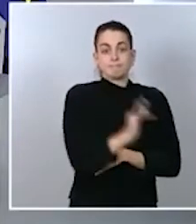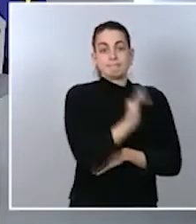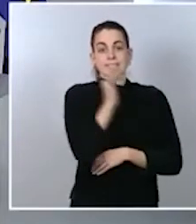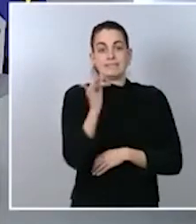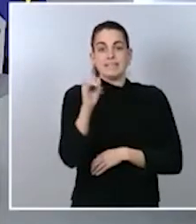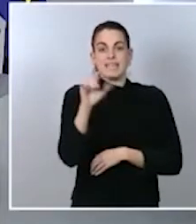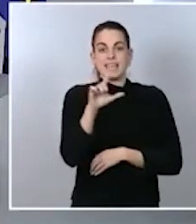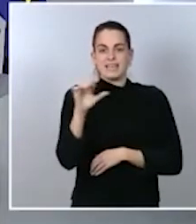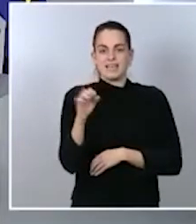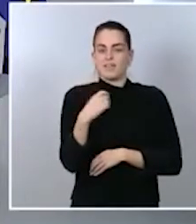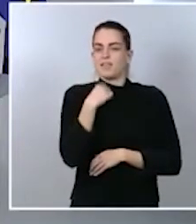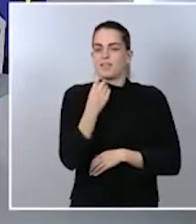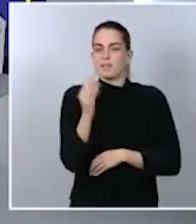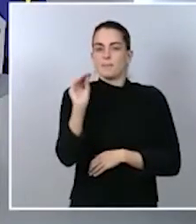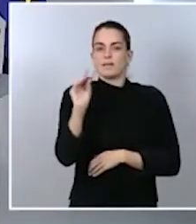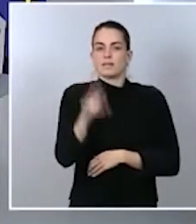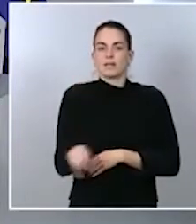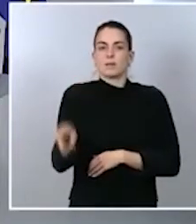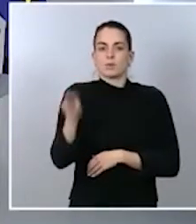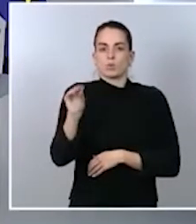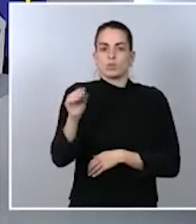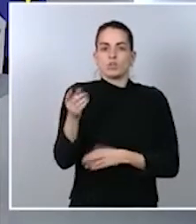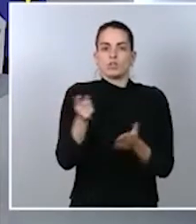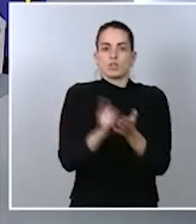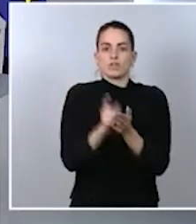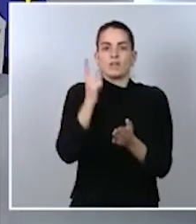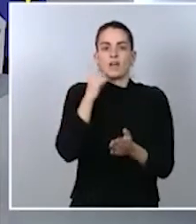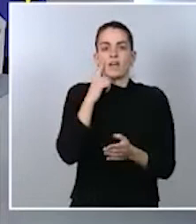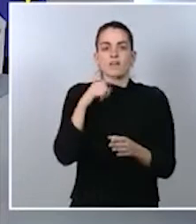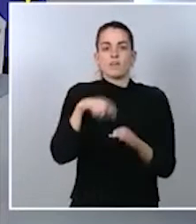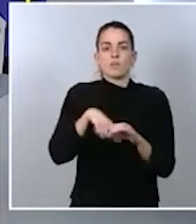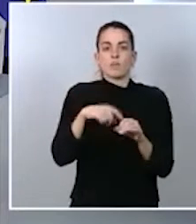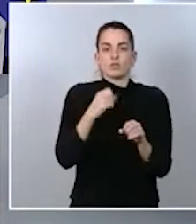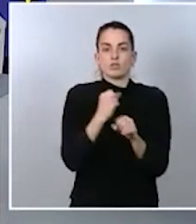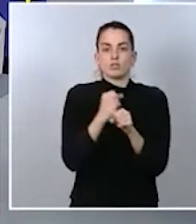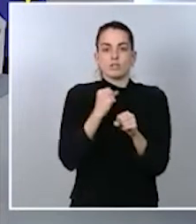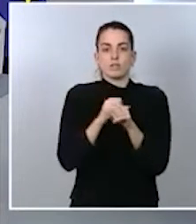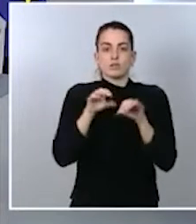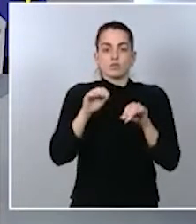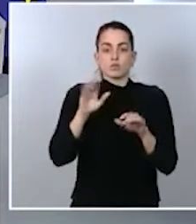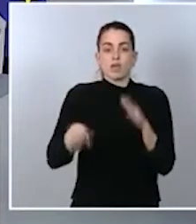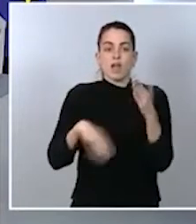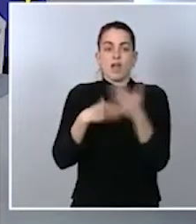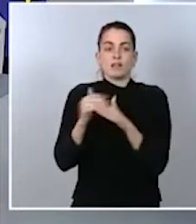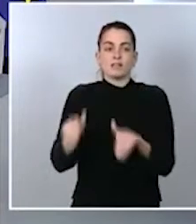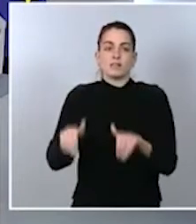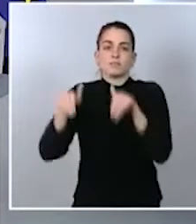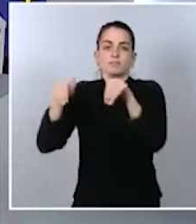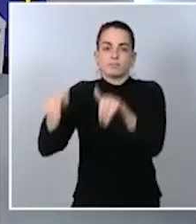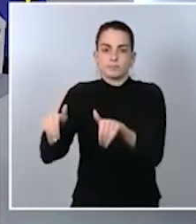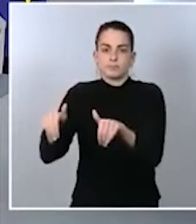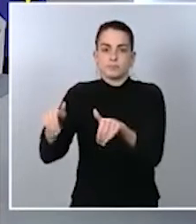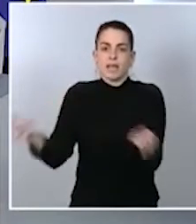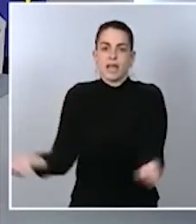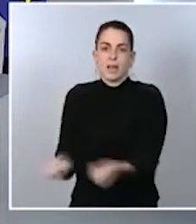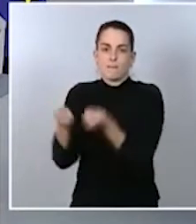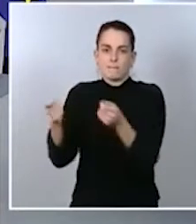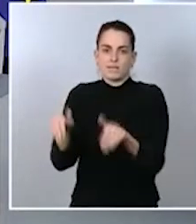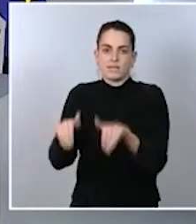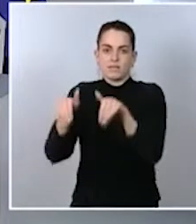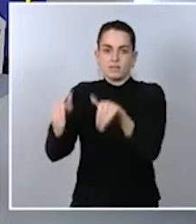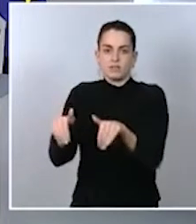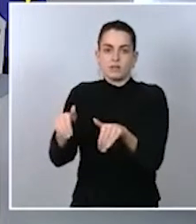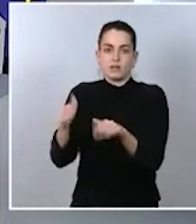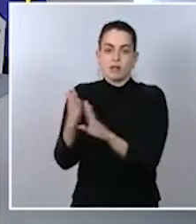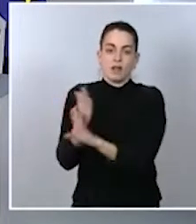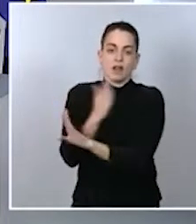repreguntar por su permanencia en el cargo hasta la campaña electoral catalana y si esto no le puede dar a